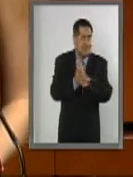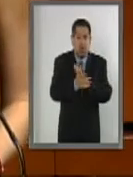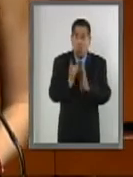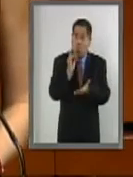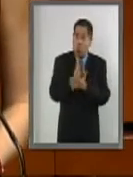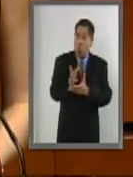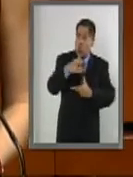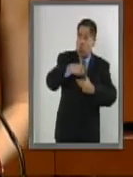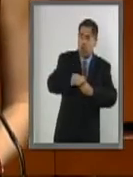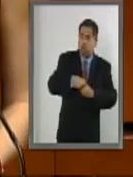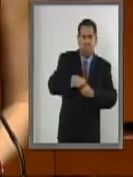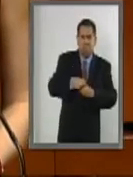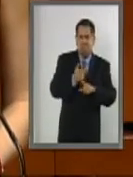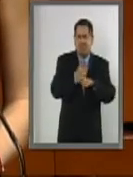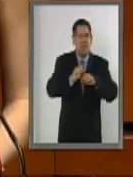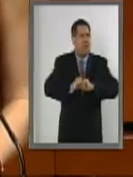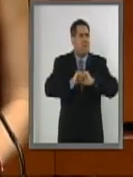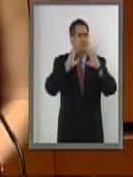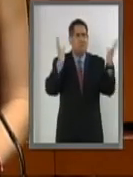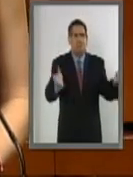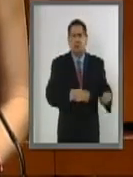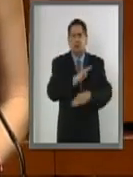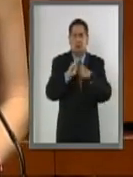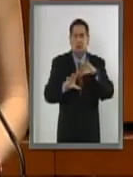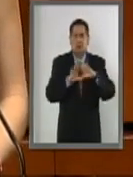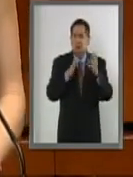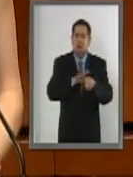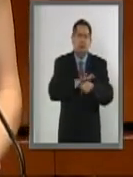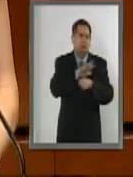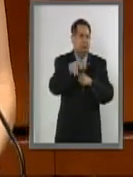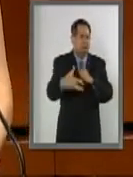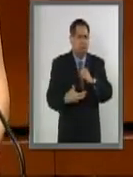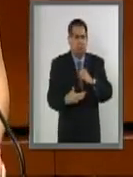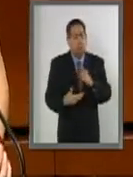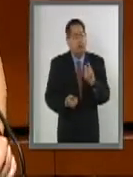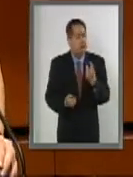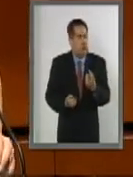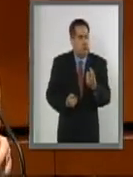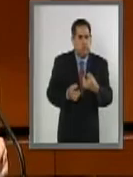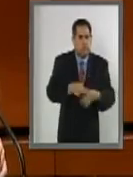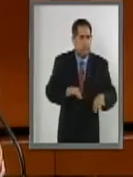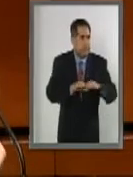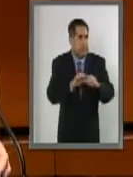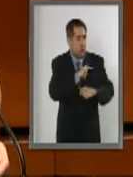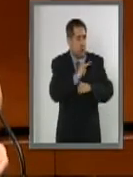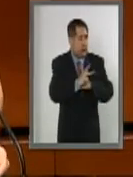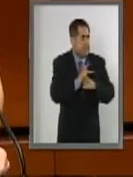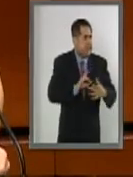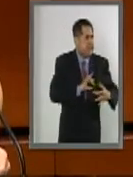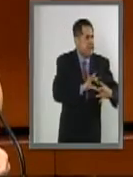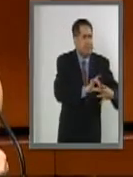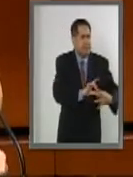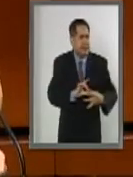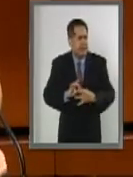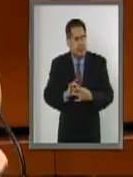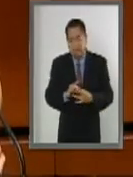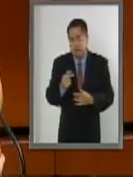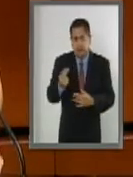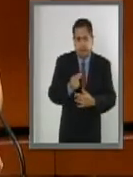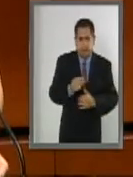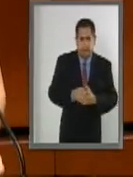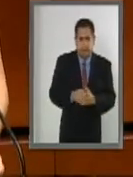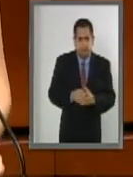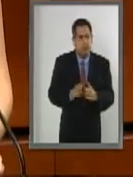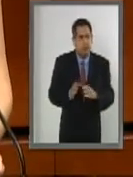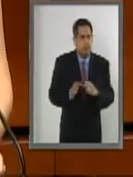no respetan fronteras. Por ello, la cooperación internacional resulta indispensable. Respecto al acuerdo con